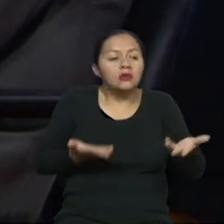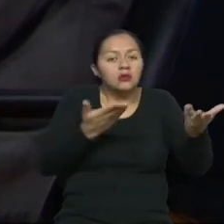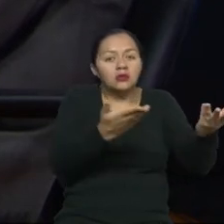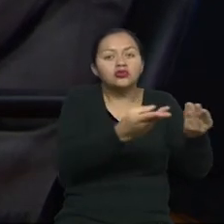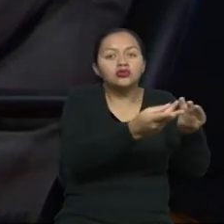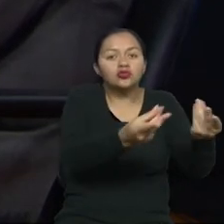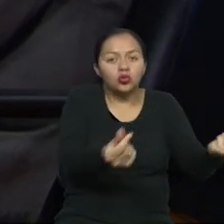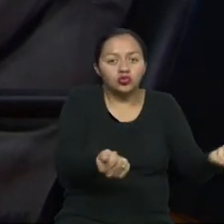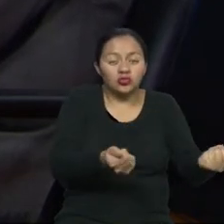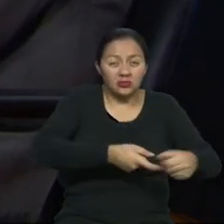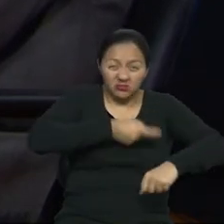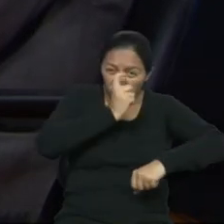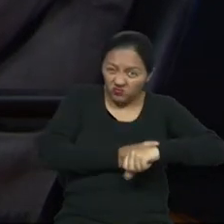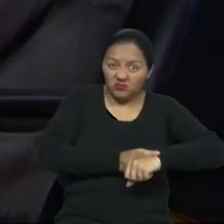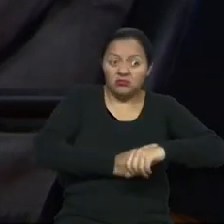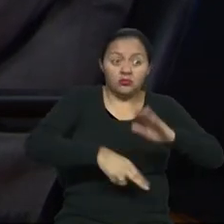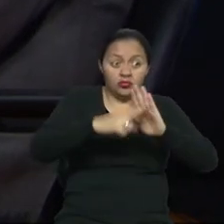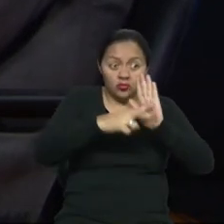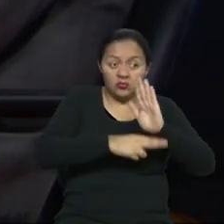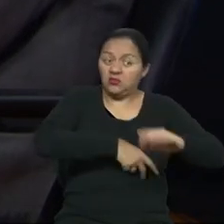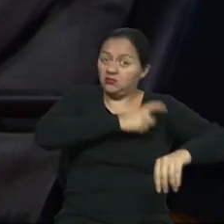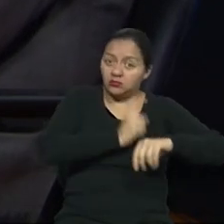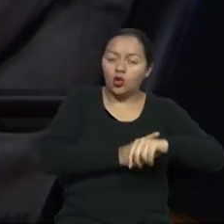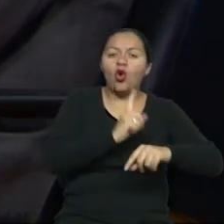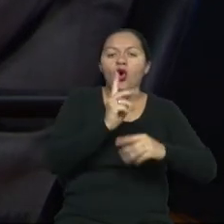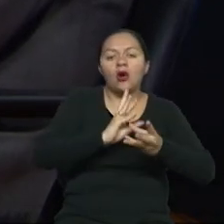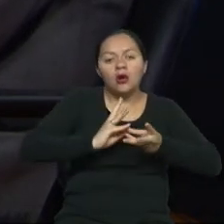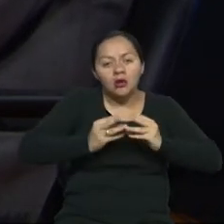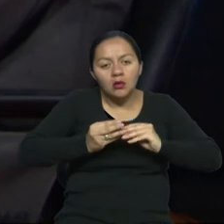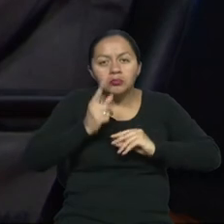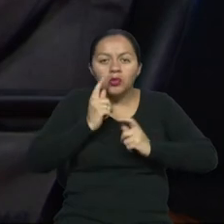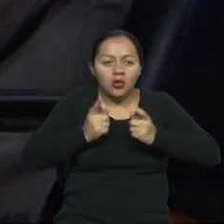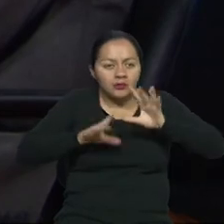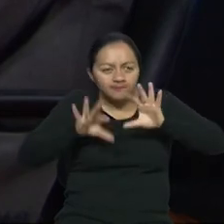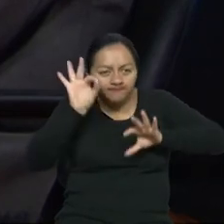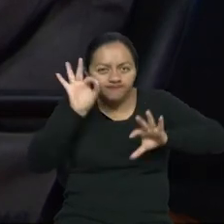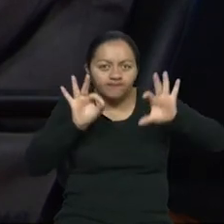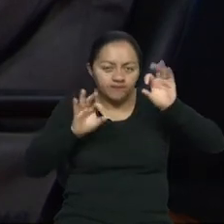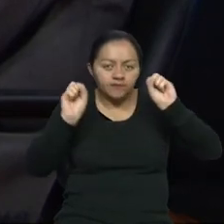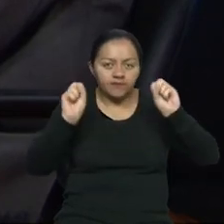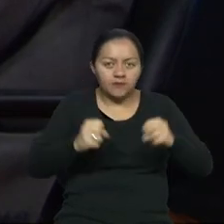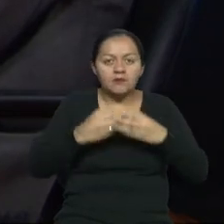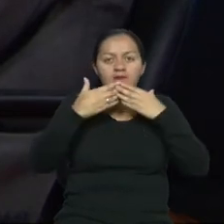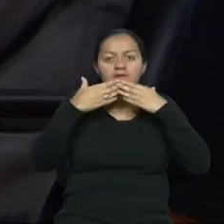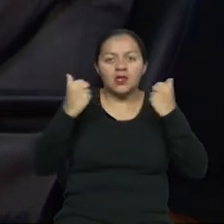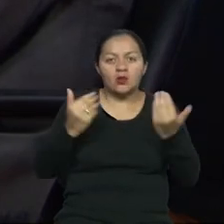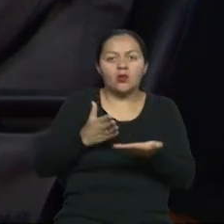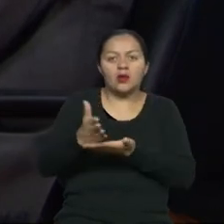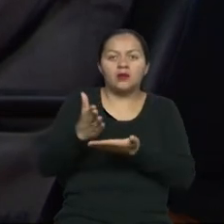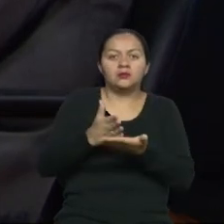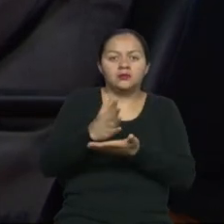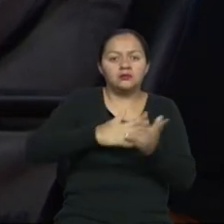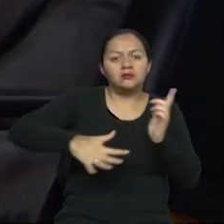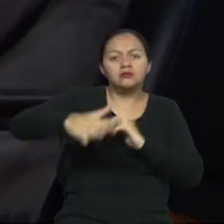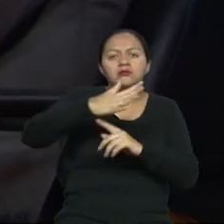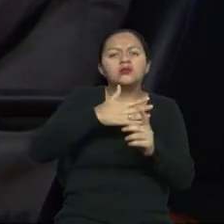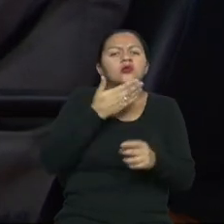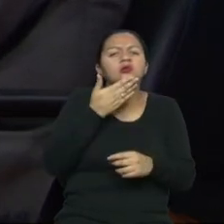¿Son estrictas las normas como tienen que adaptarse? ¿O puede haber alternativas que les permita, alguna manera, dar una accesibilidad al entorno?